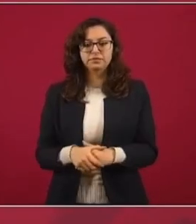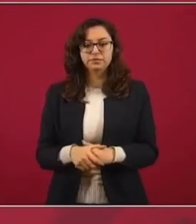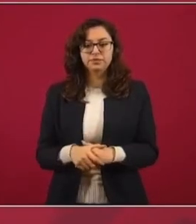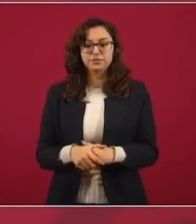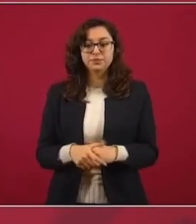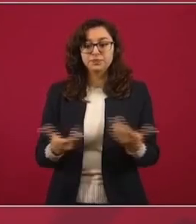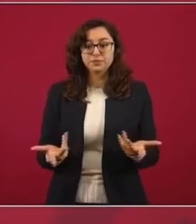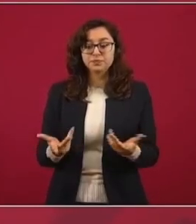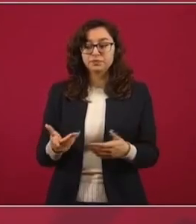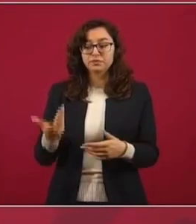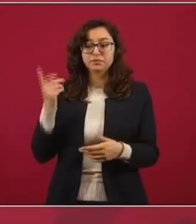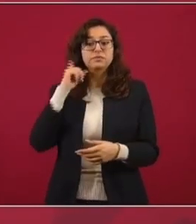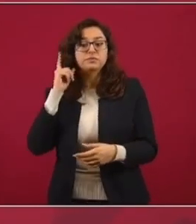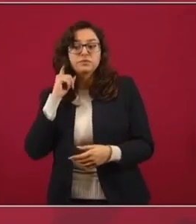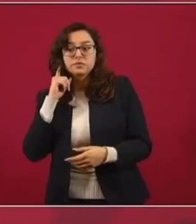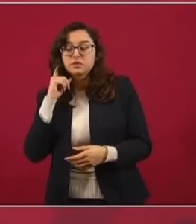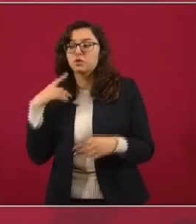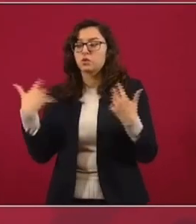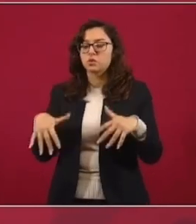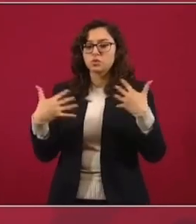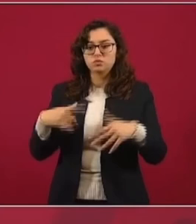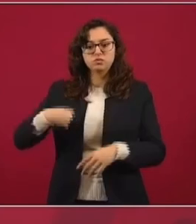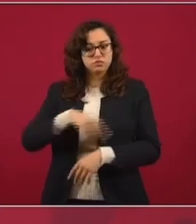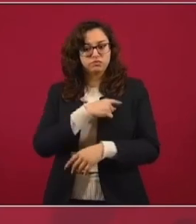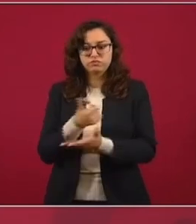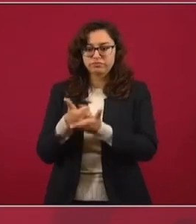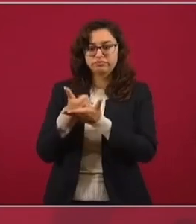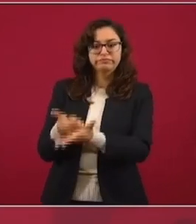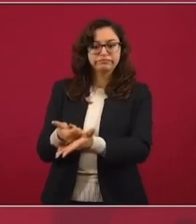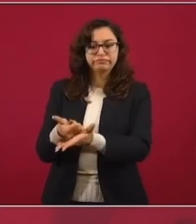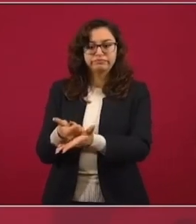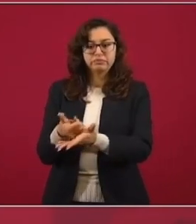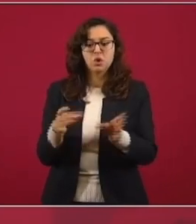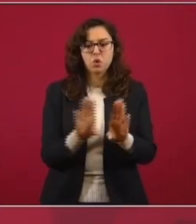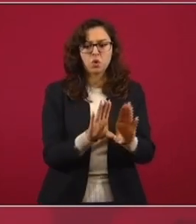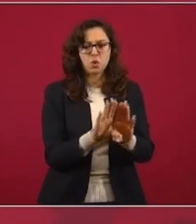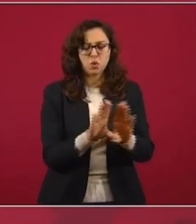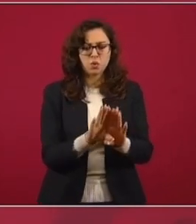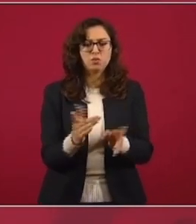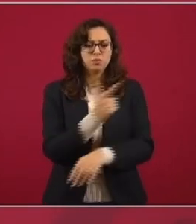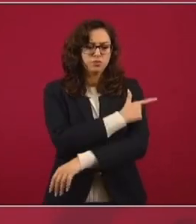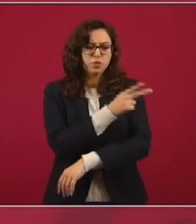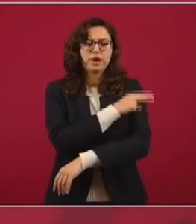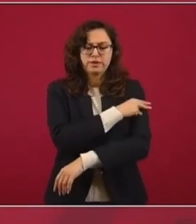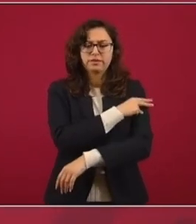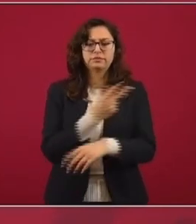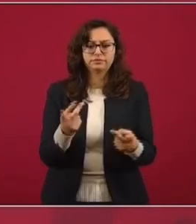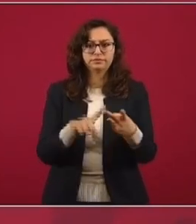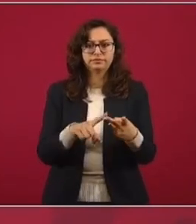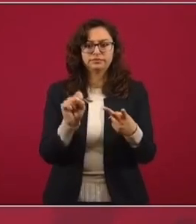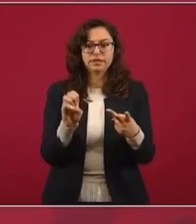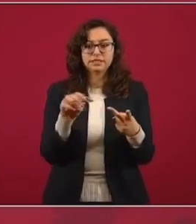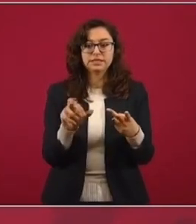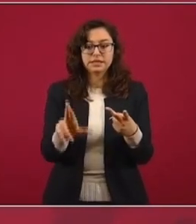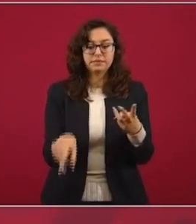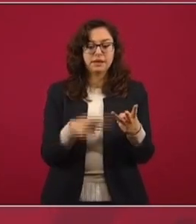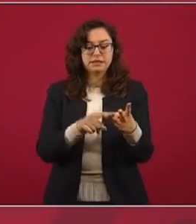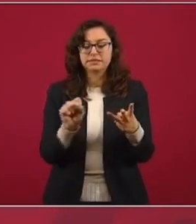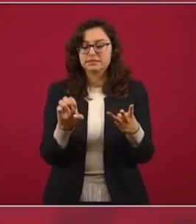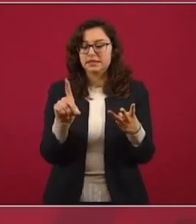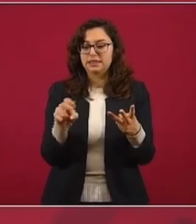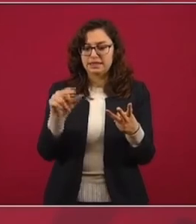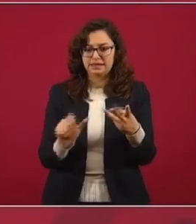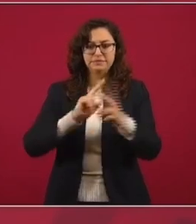estos lamentables hechos, ayudar con elementos de la Guardia Nacional, de la Secretaría de Marina, de la Secretaría de la Defensa,